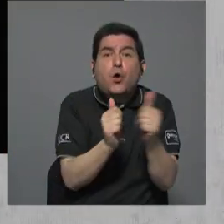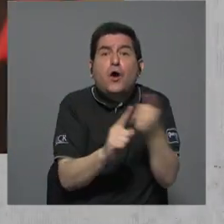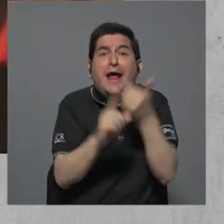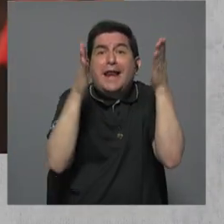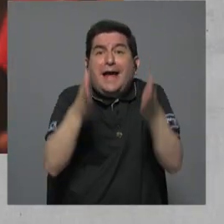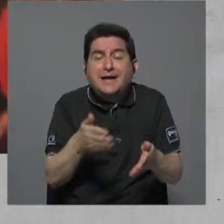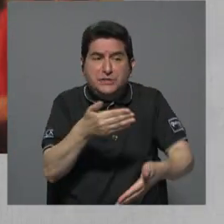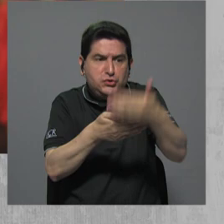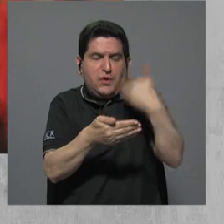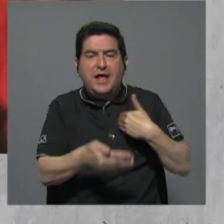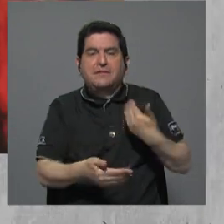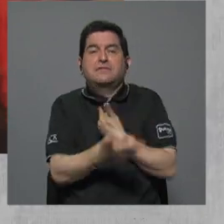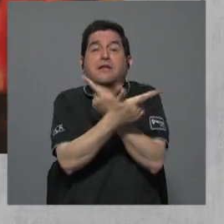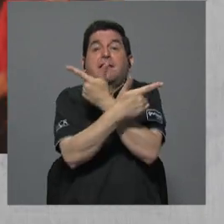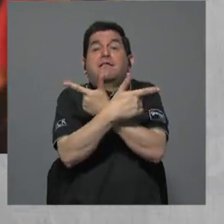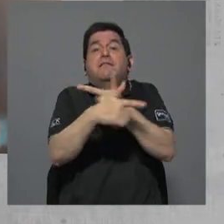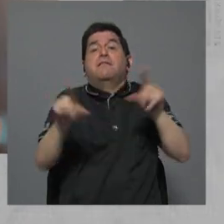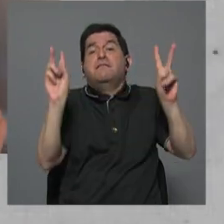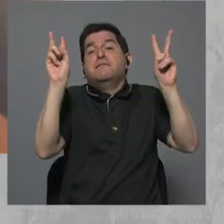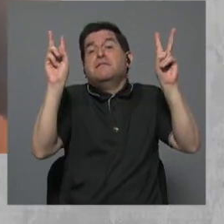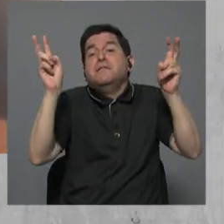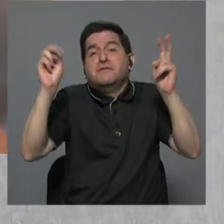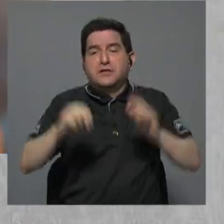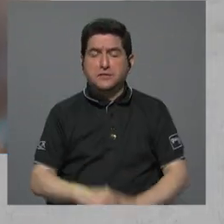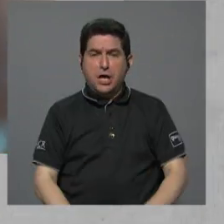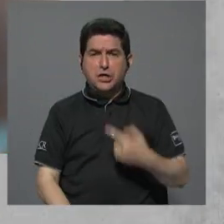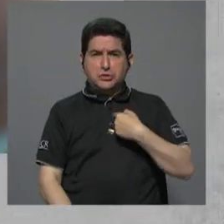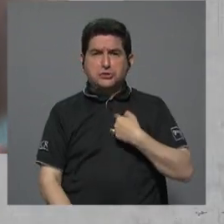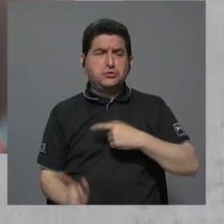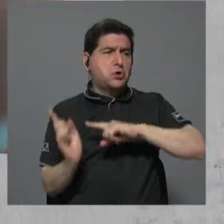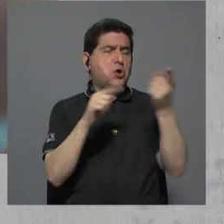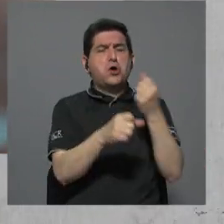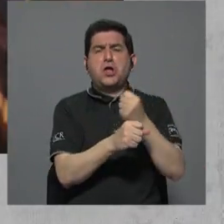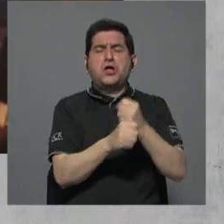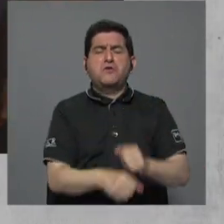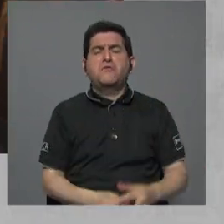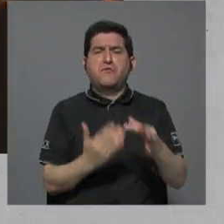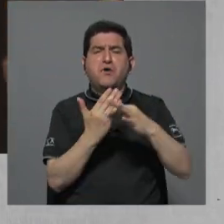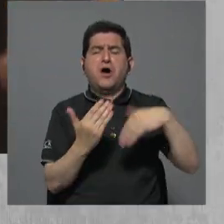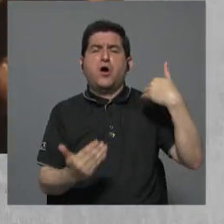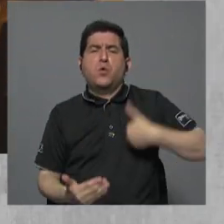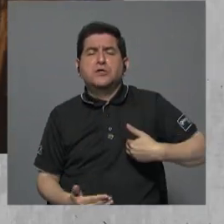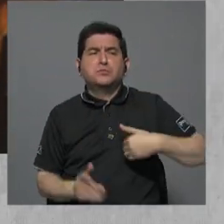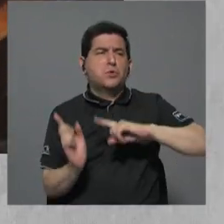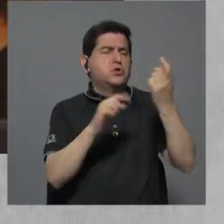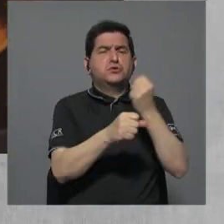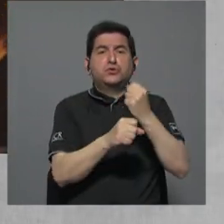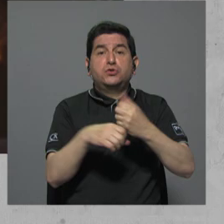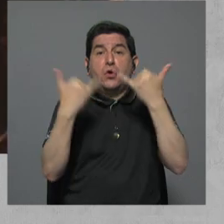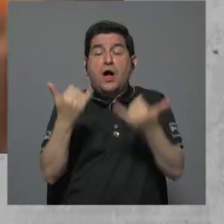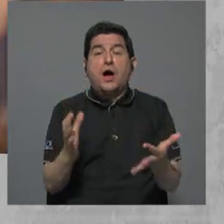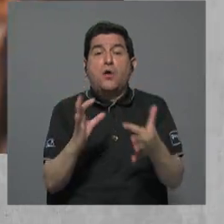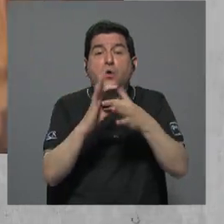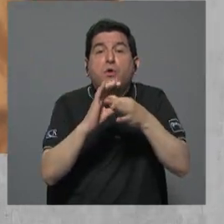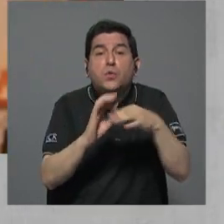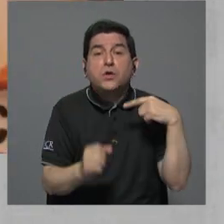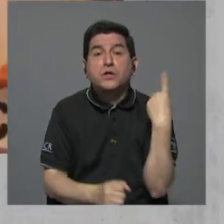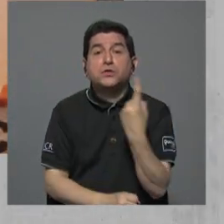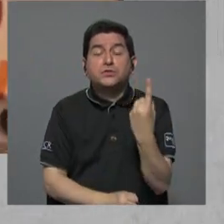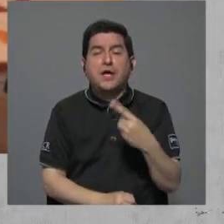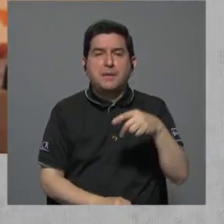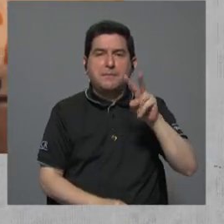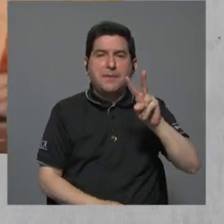antes, sí, pues, teníamos la libertad, por decirlo de alguna forma, de que yo salía a trabajar o mi esposo salía a trabajar. Un respiro. Pero ahora estamos juntos siempre,